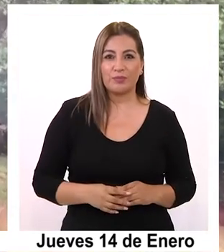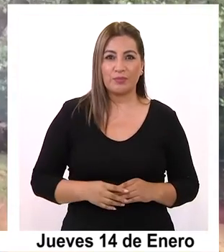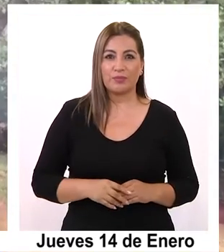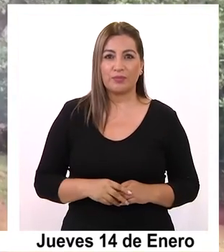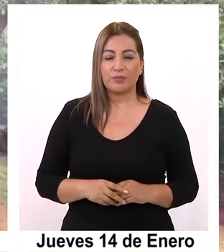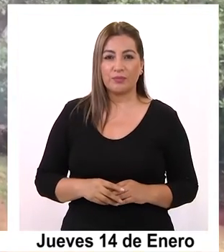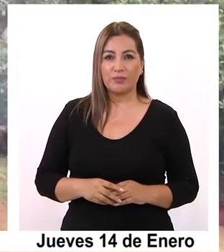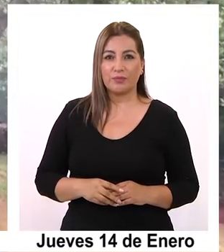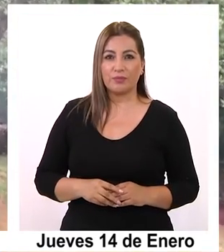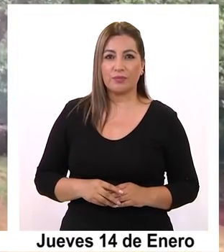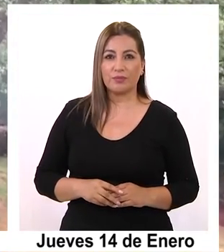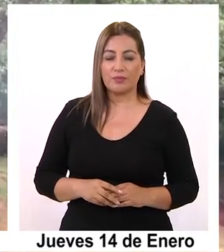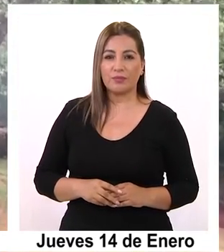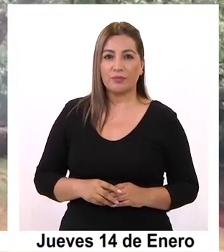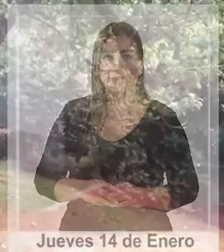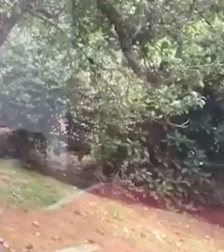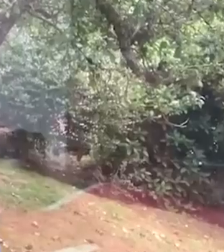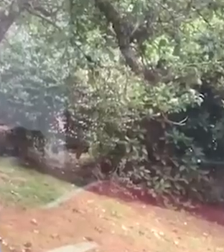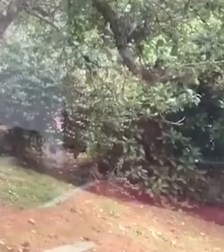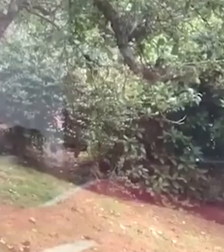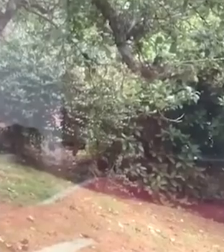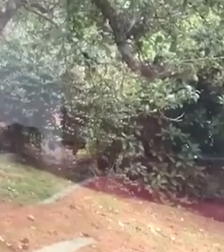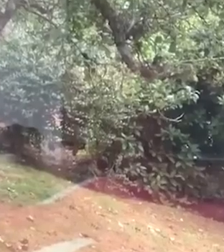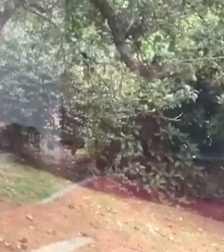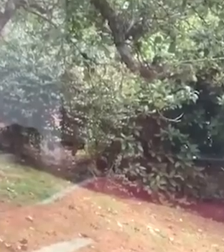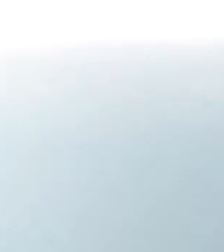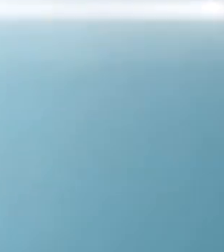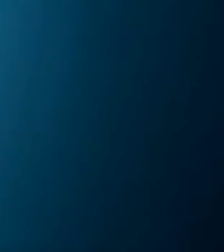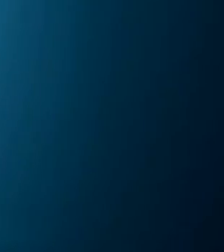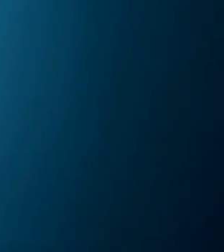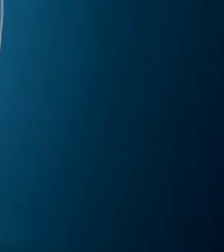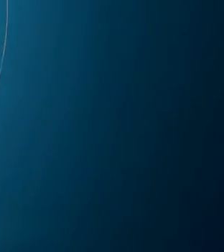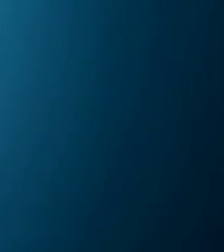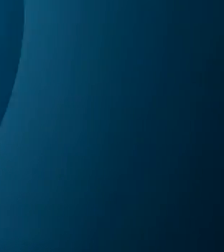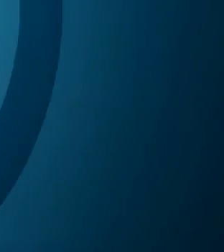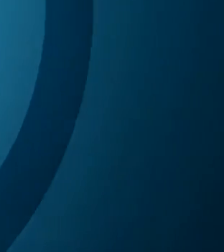se exprese. Hay muchos temas que nos convocan.